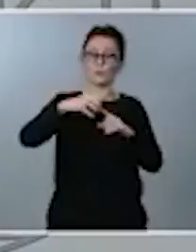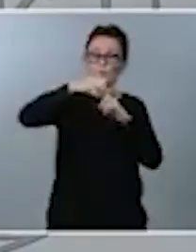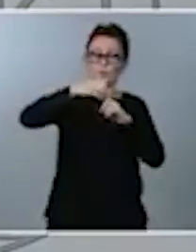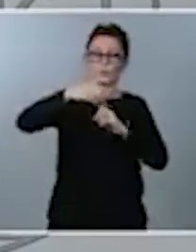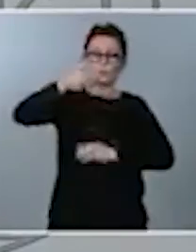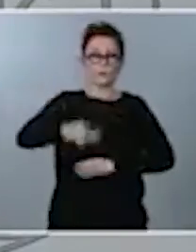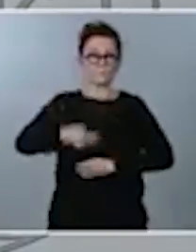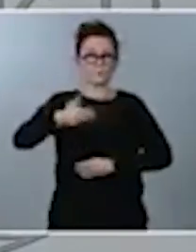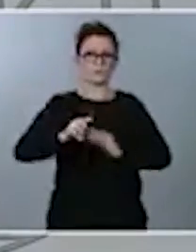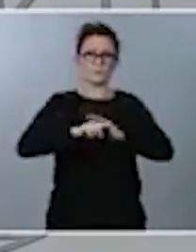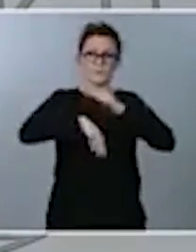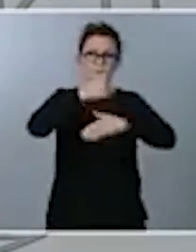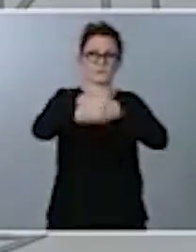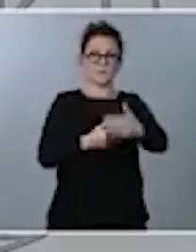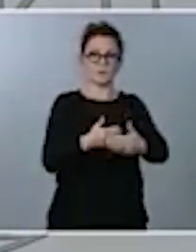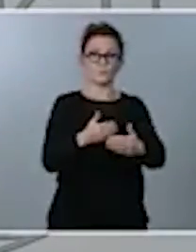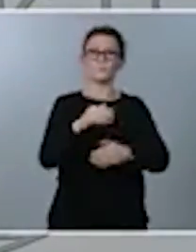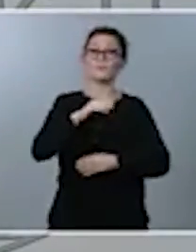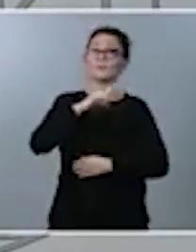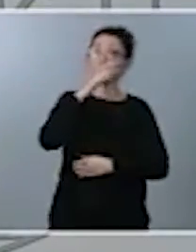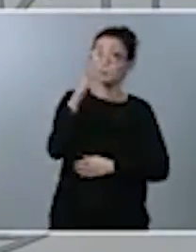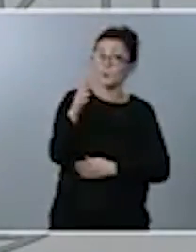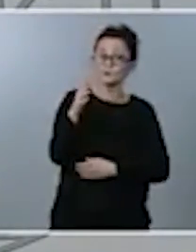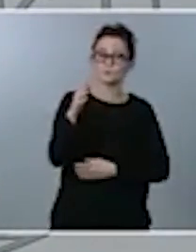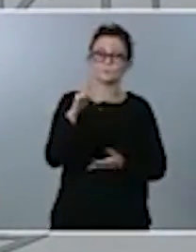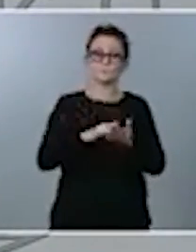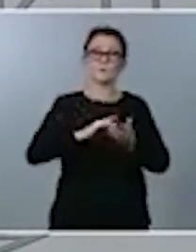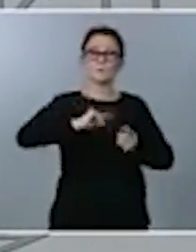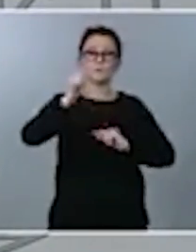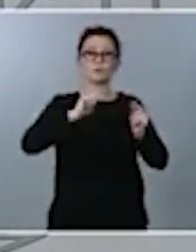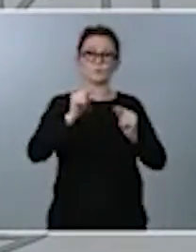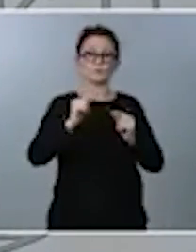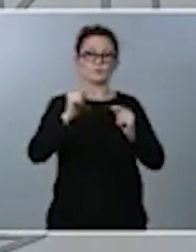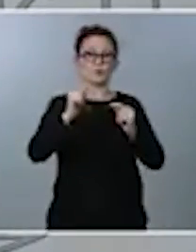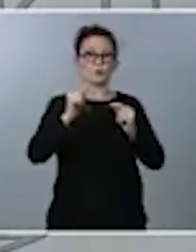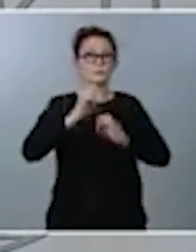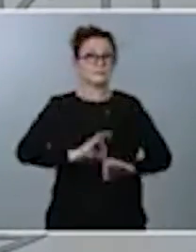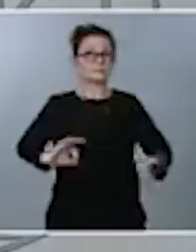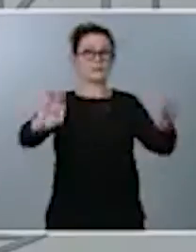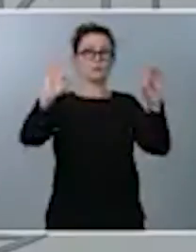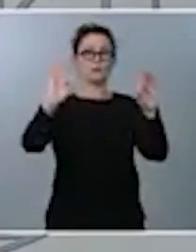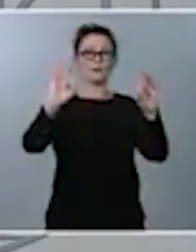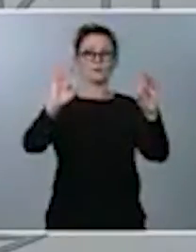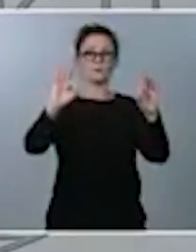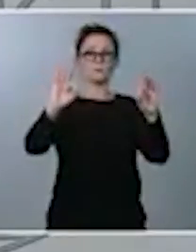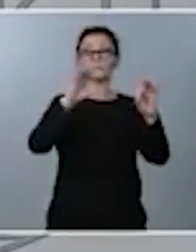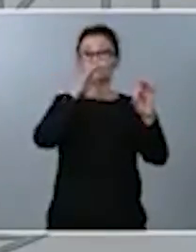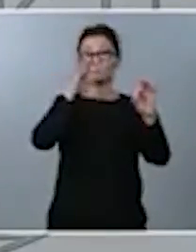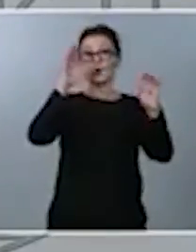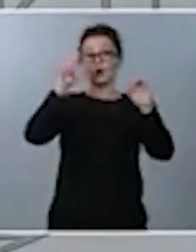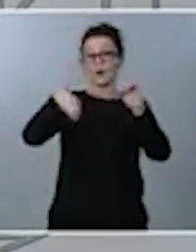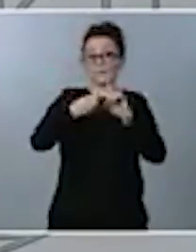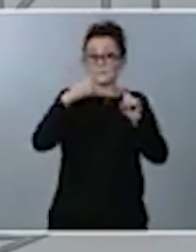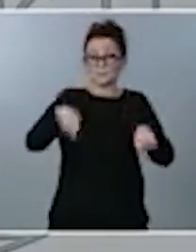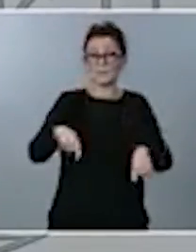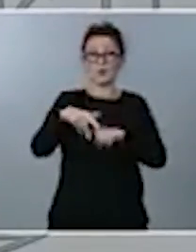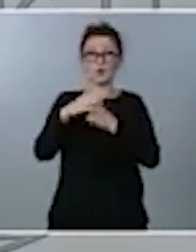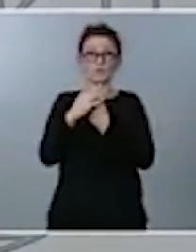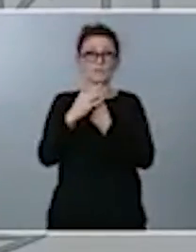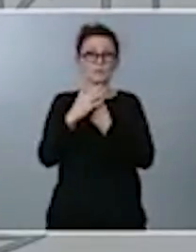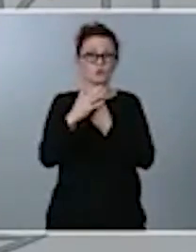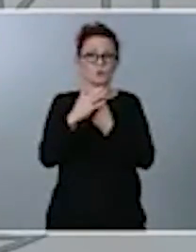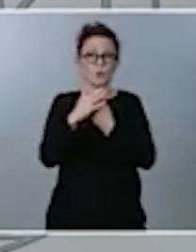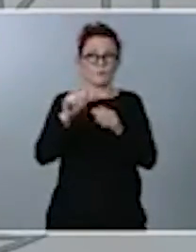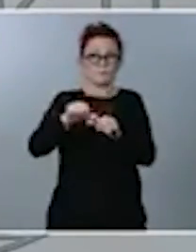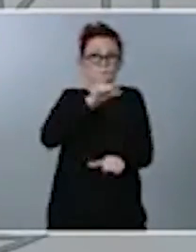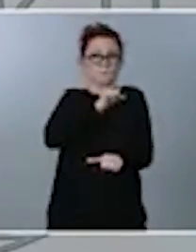Por eso nos encontramos ante un presupuesto extraordinario. El contexto en el que se produce es inédito, pero también es especial